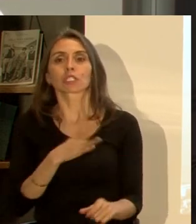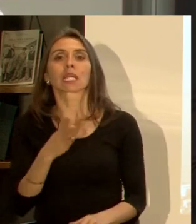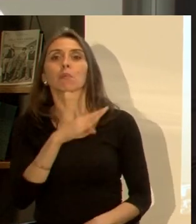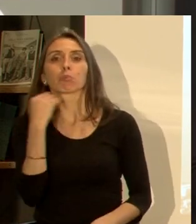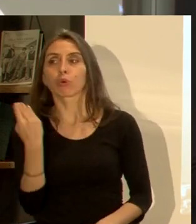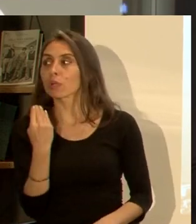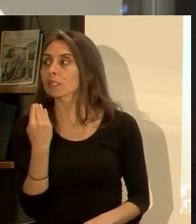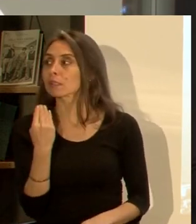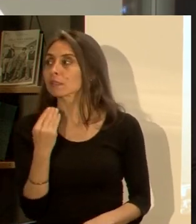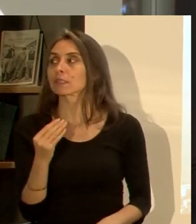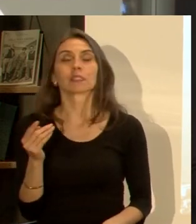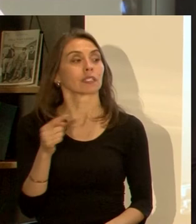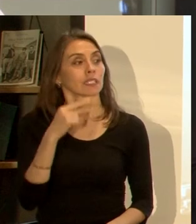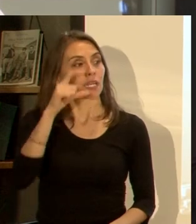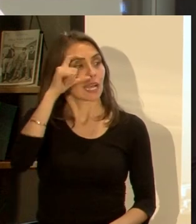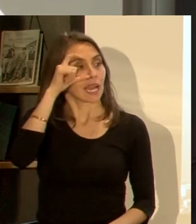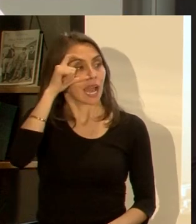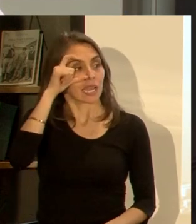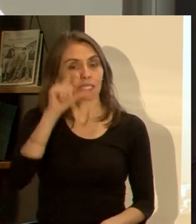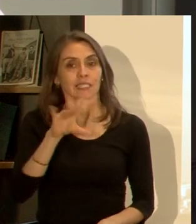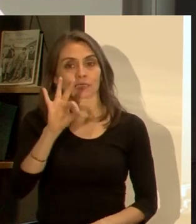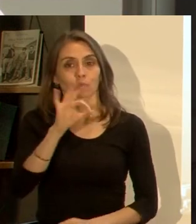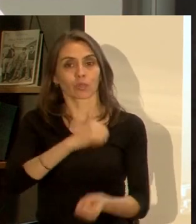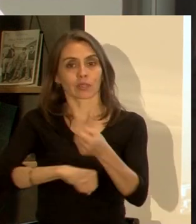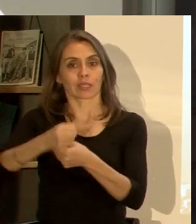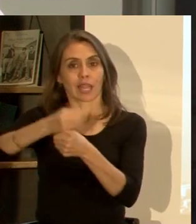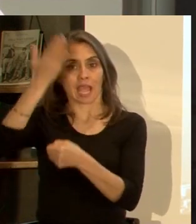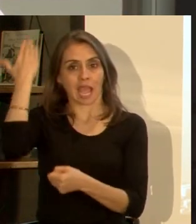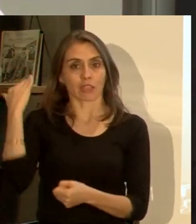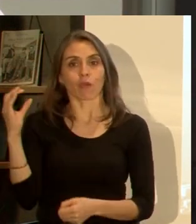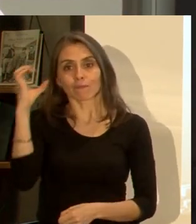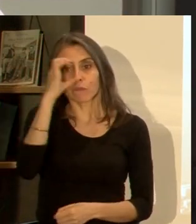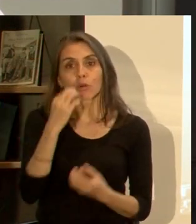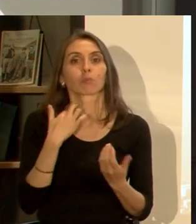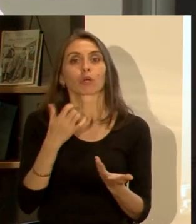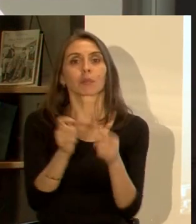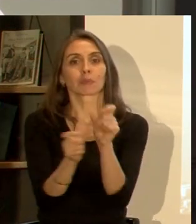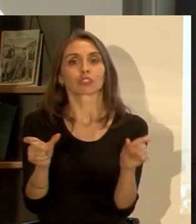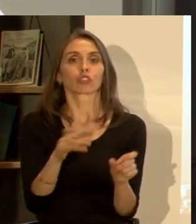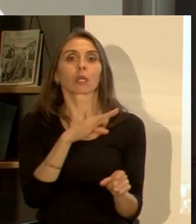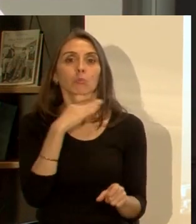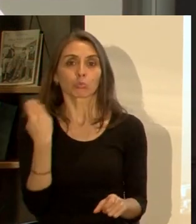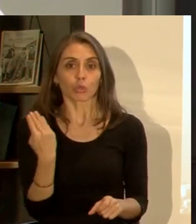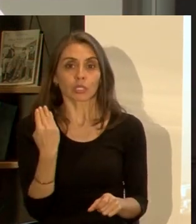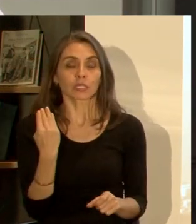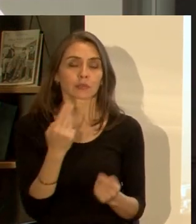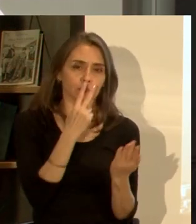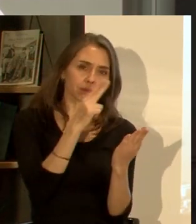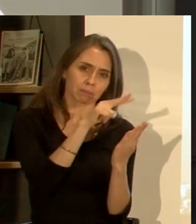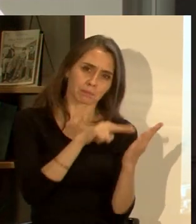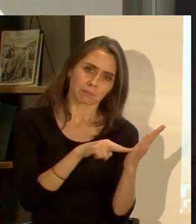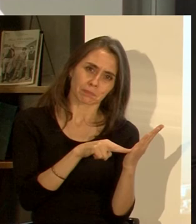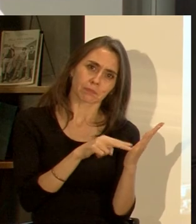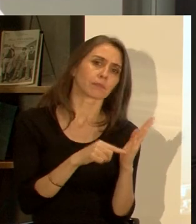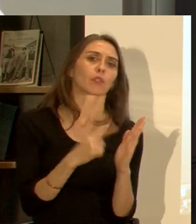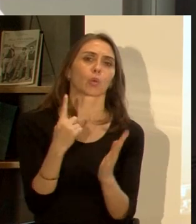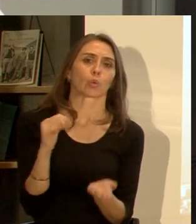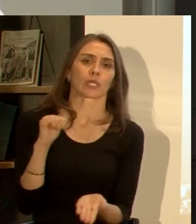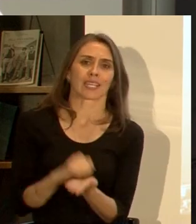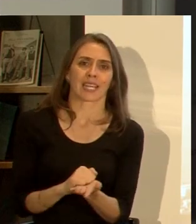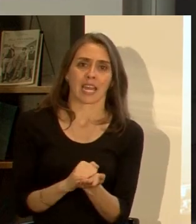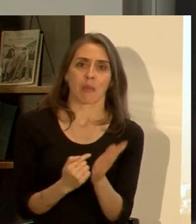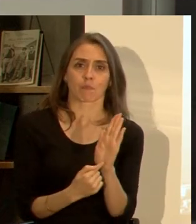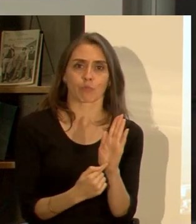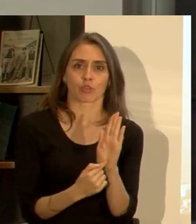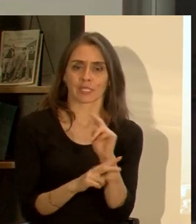yo me recuerdo mucho a Allende hace 50 años atrás que trataba de buscar por qué la gente se moría y me llama la atención porque uno de los reclamos que ellos